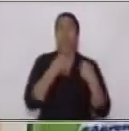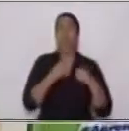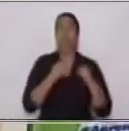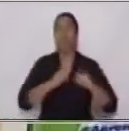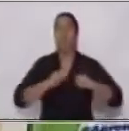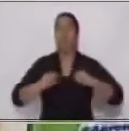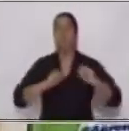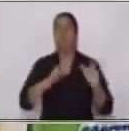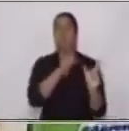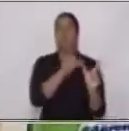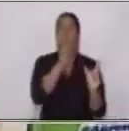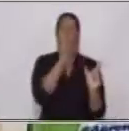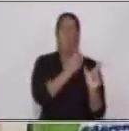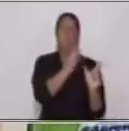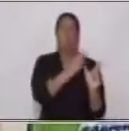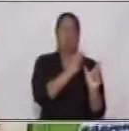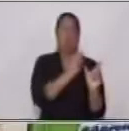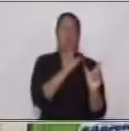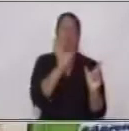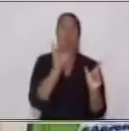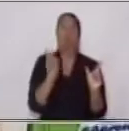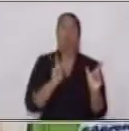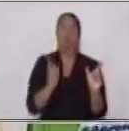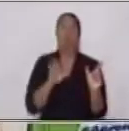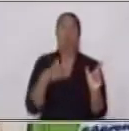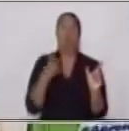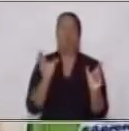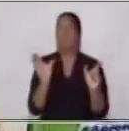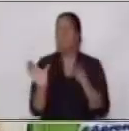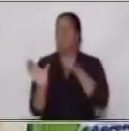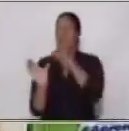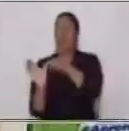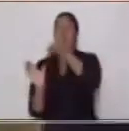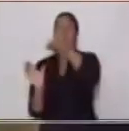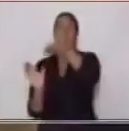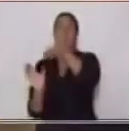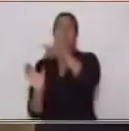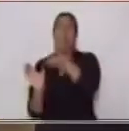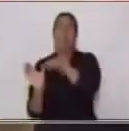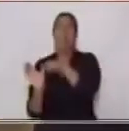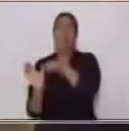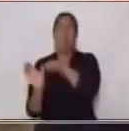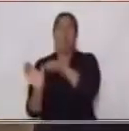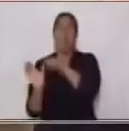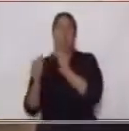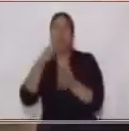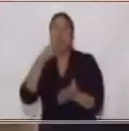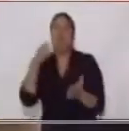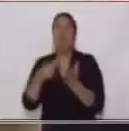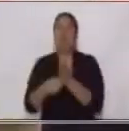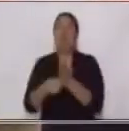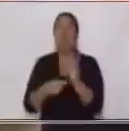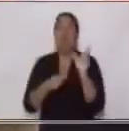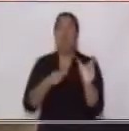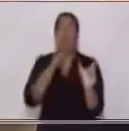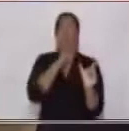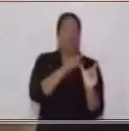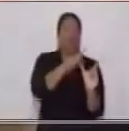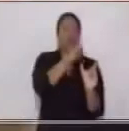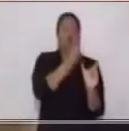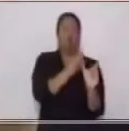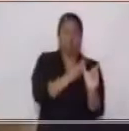agente dentro del predicado entonces acá la carta es el sujeto el núcleo es carta